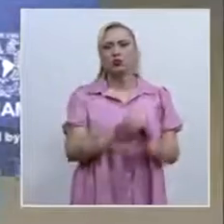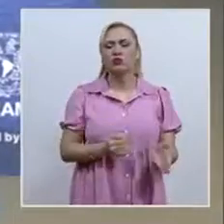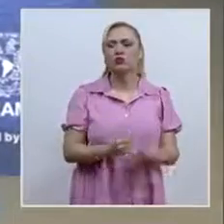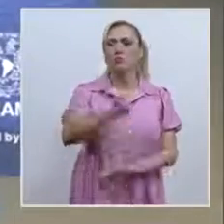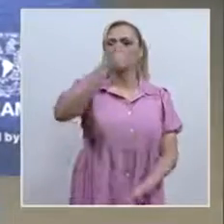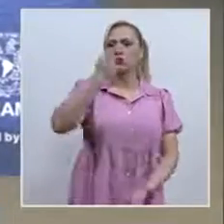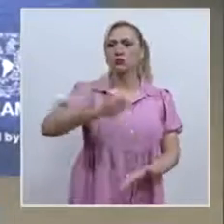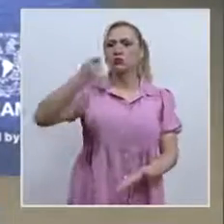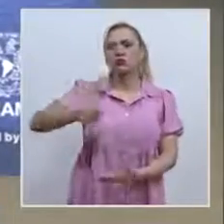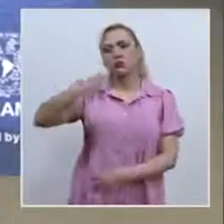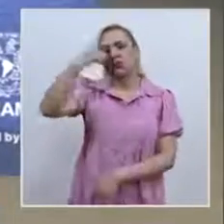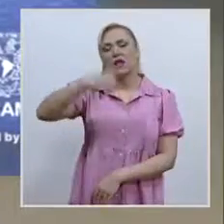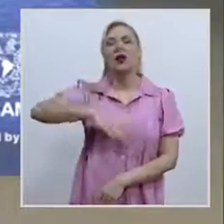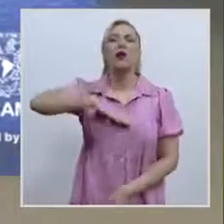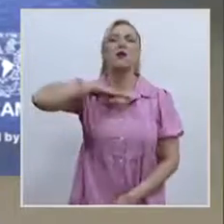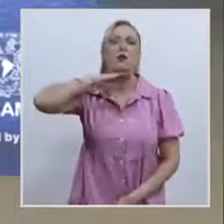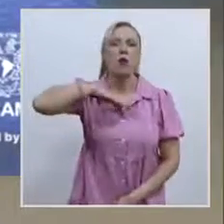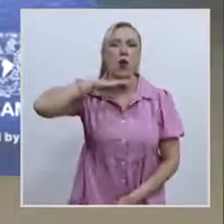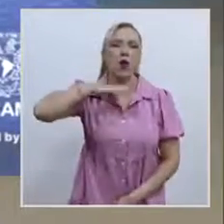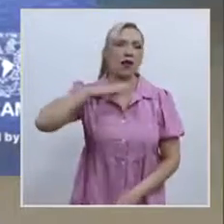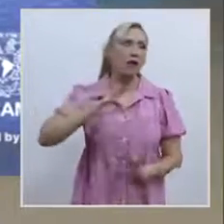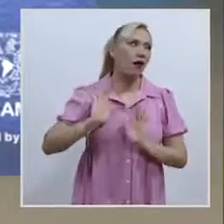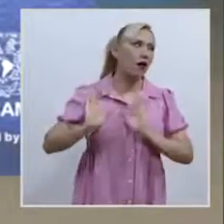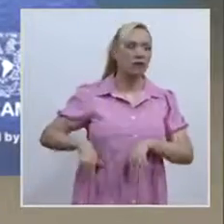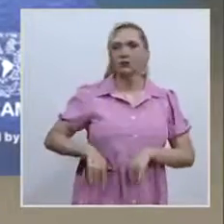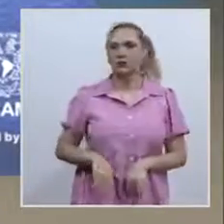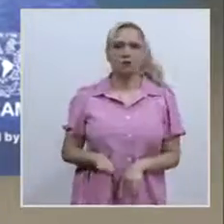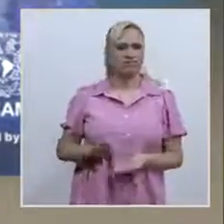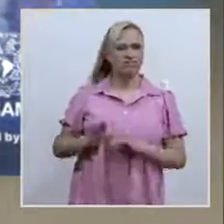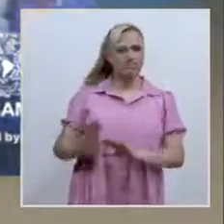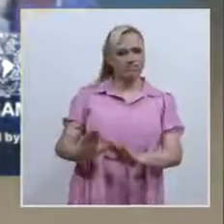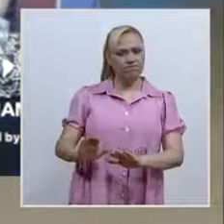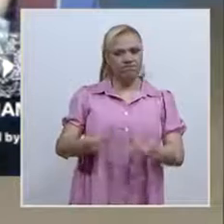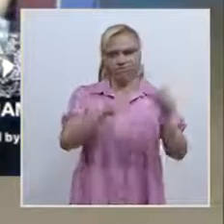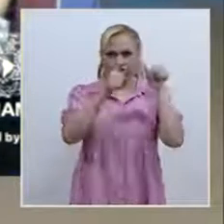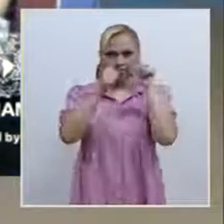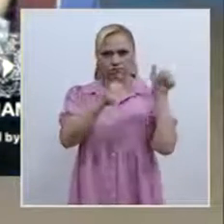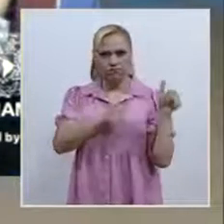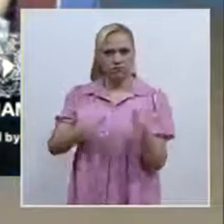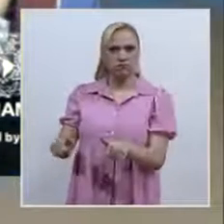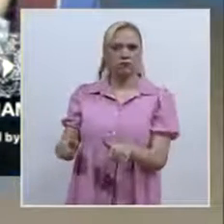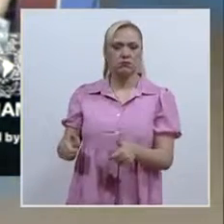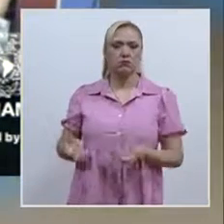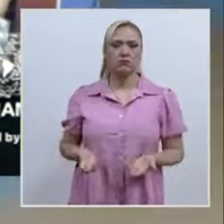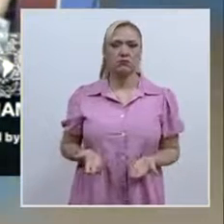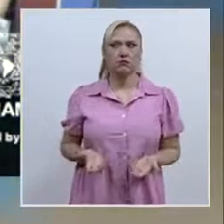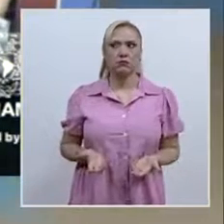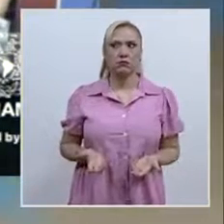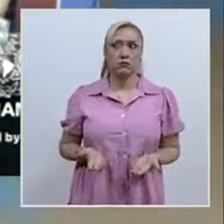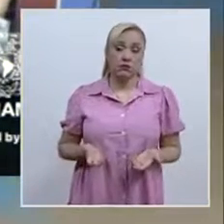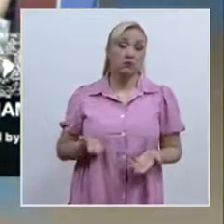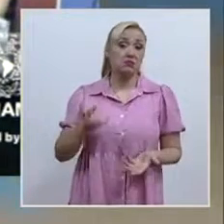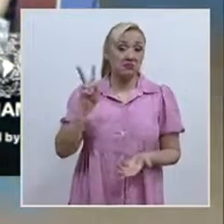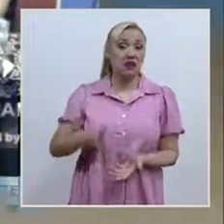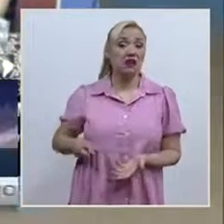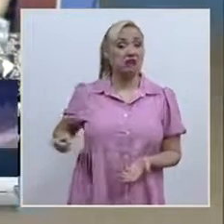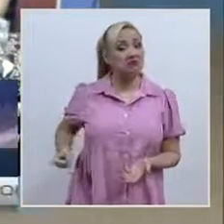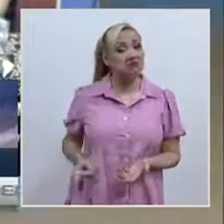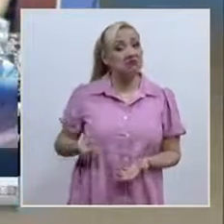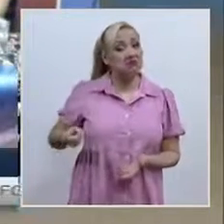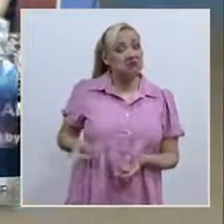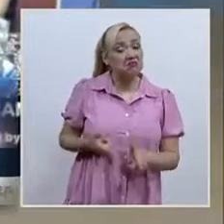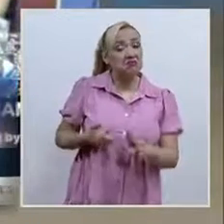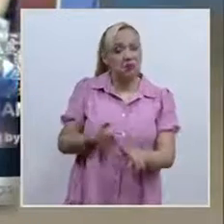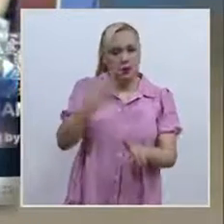en el combate contra la impunidad, que no se materializa en los estados. Estos elementos han estado presentes en la investigación